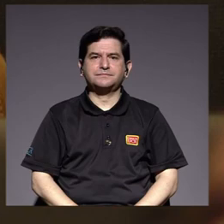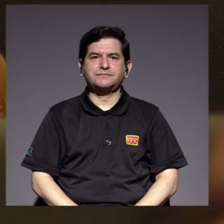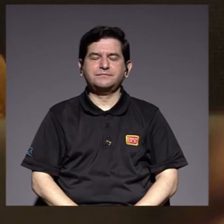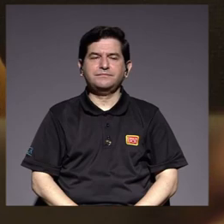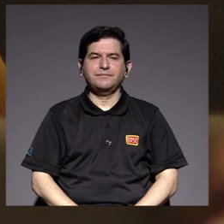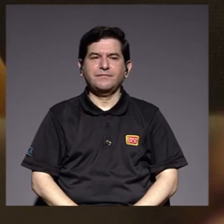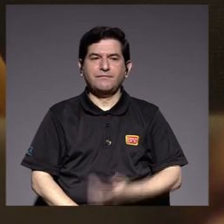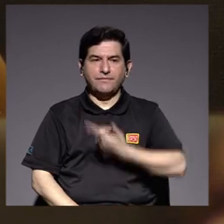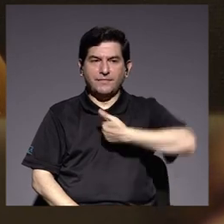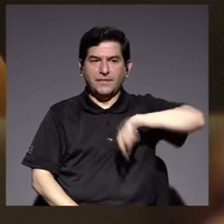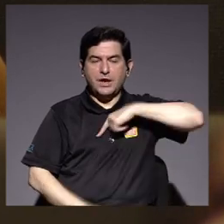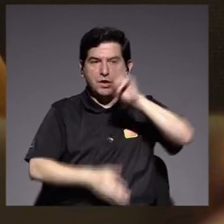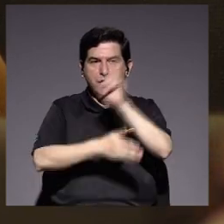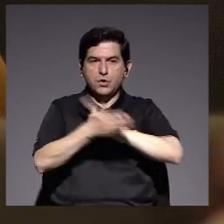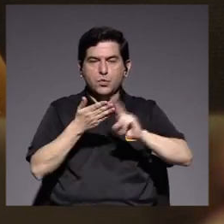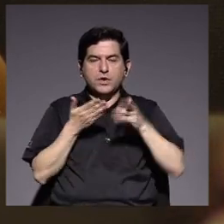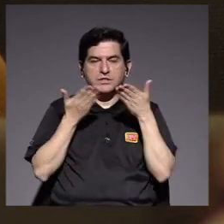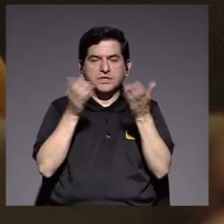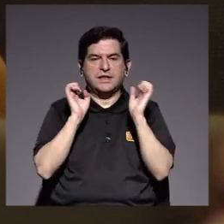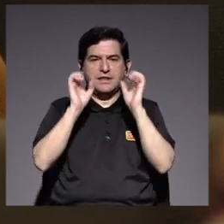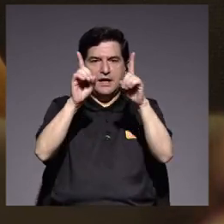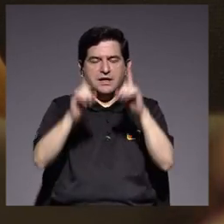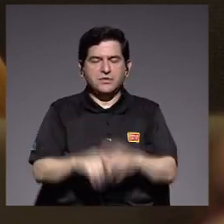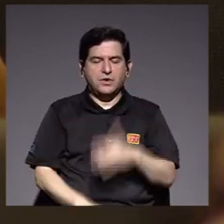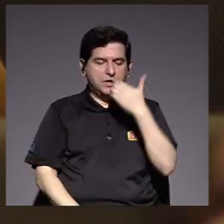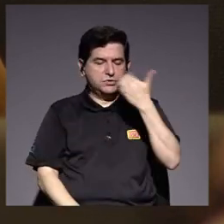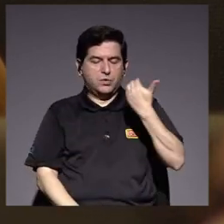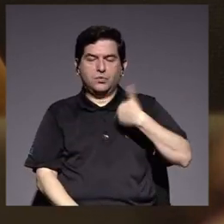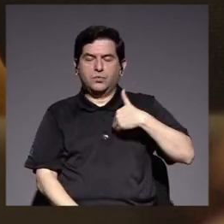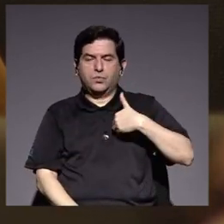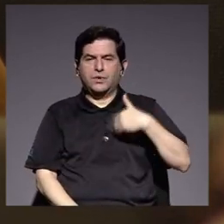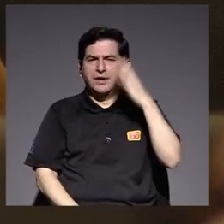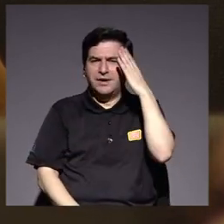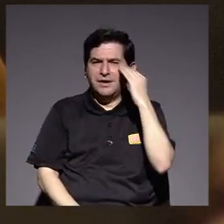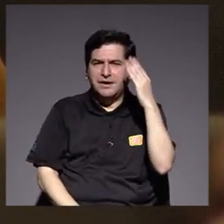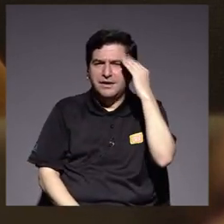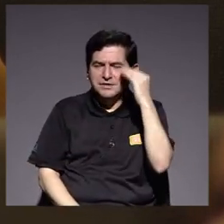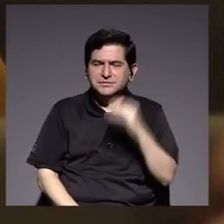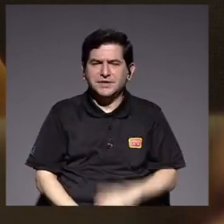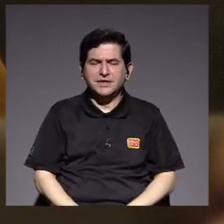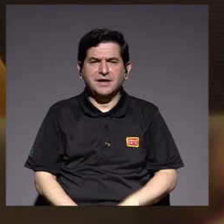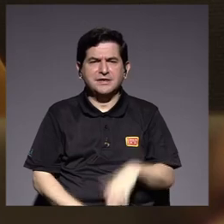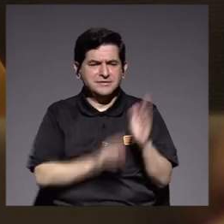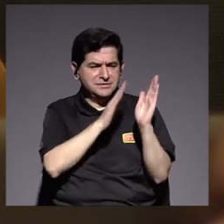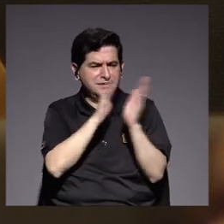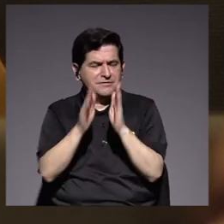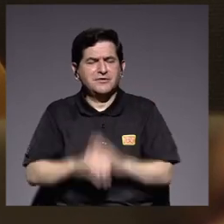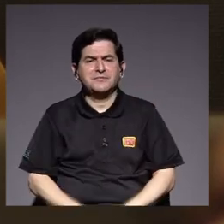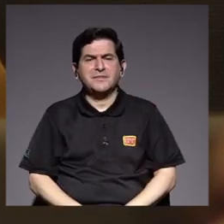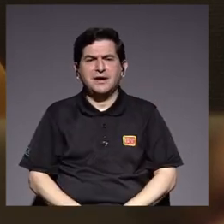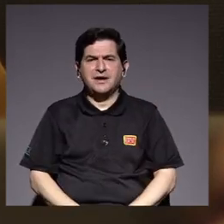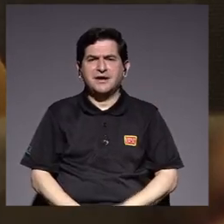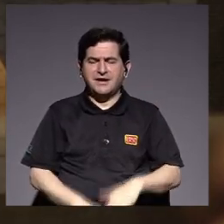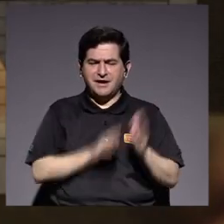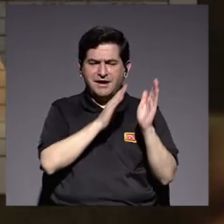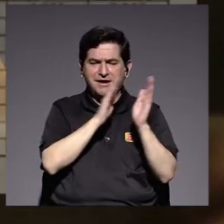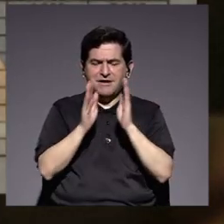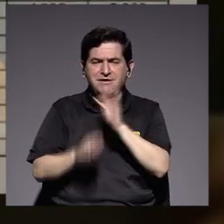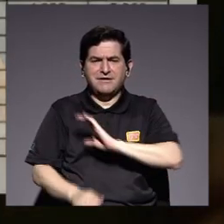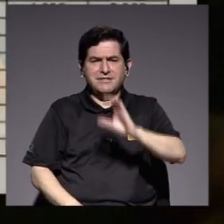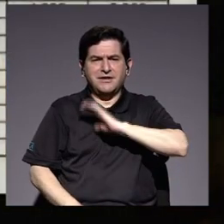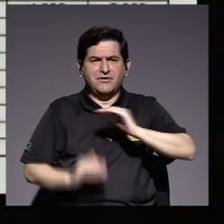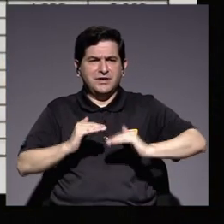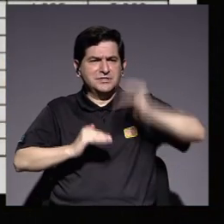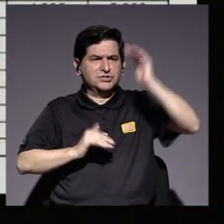Nuestra universidad permite brindar una educación privilegiada pues la experiencia ha forjado una formación de calidad altamente competitiva